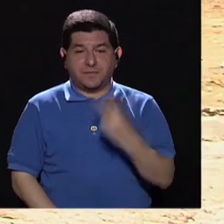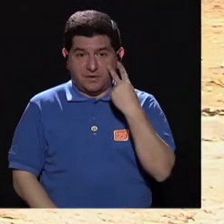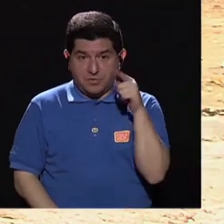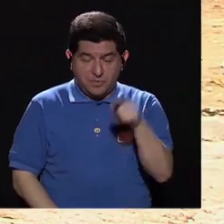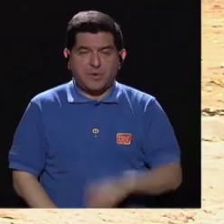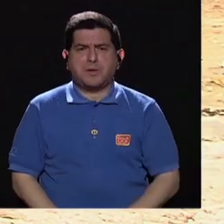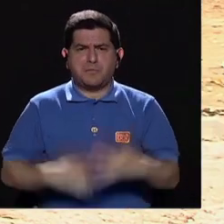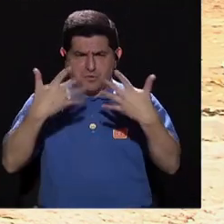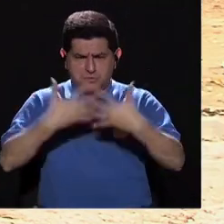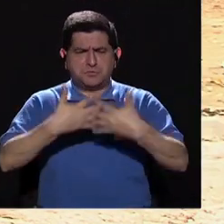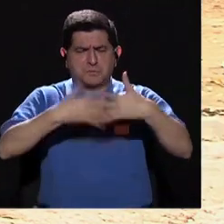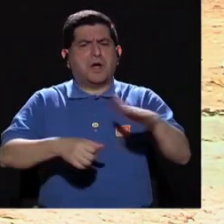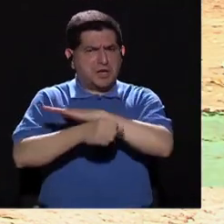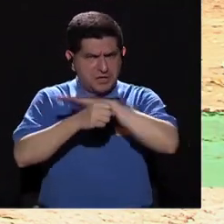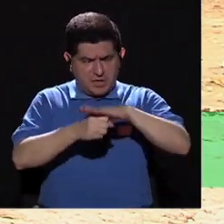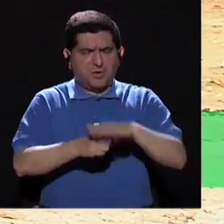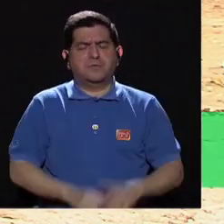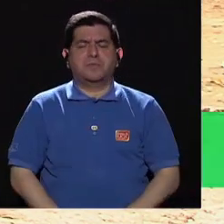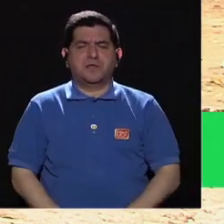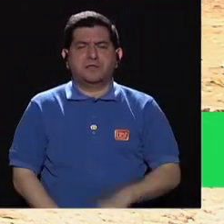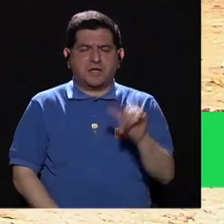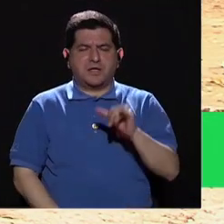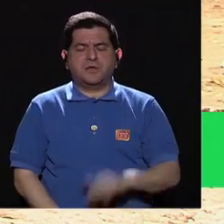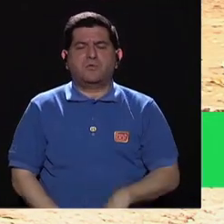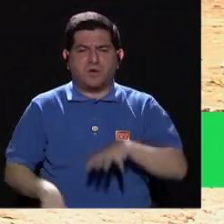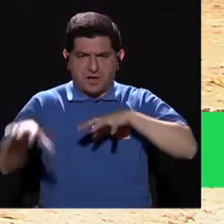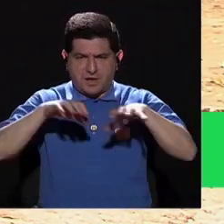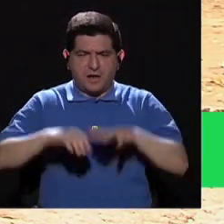Como podemos ver esta máquina es muy completa, vamos a jalar.